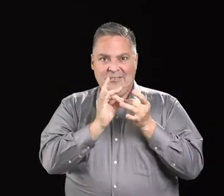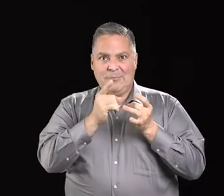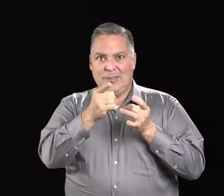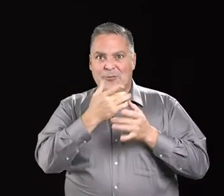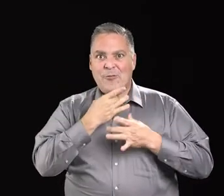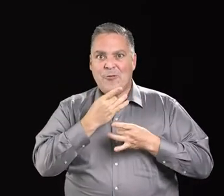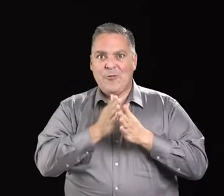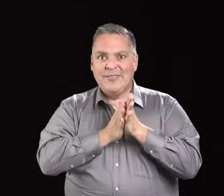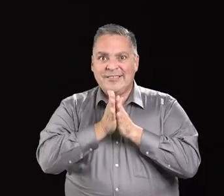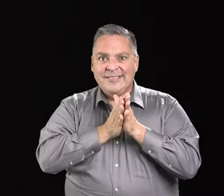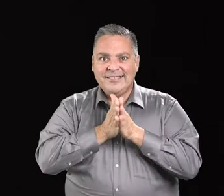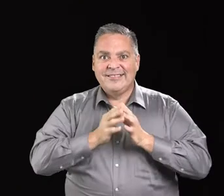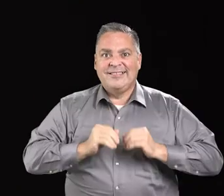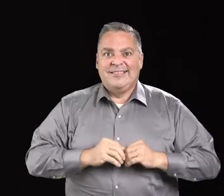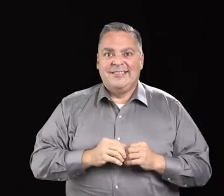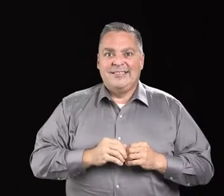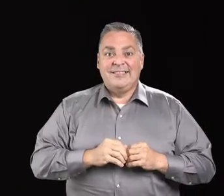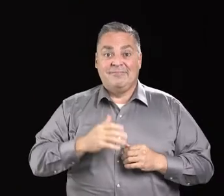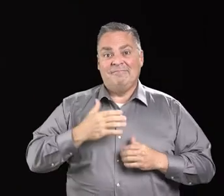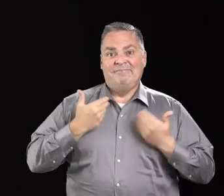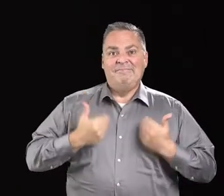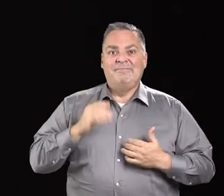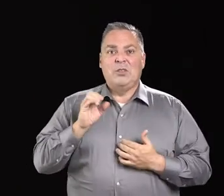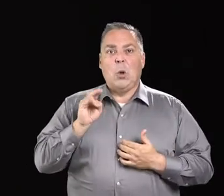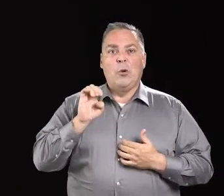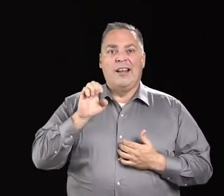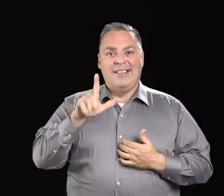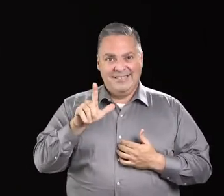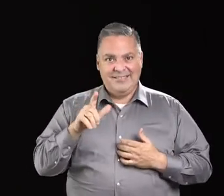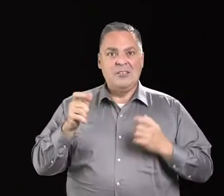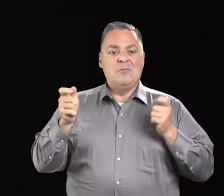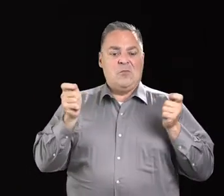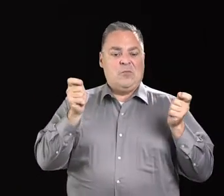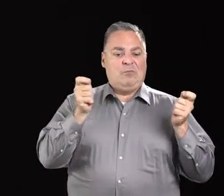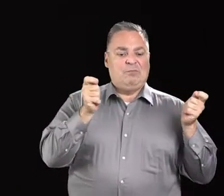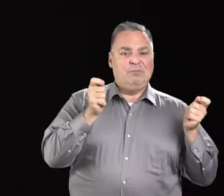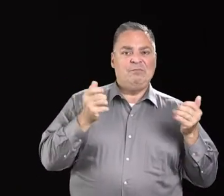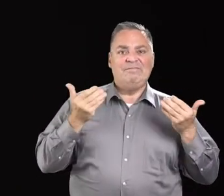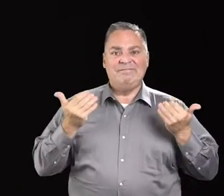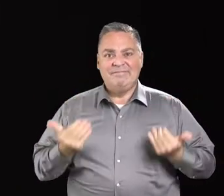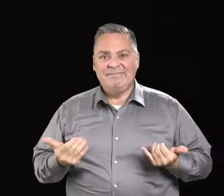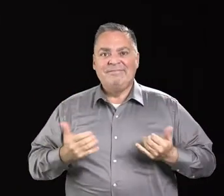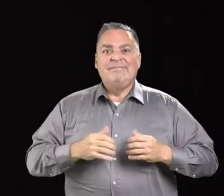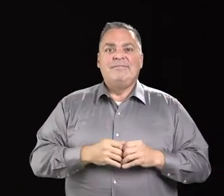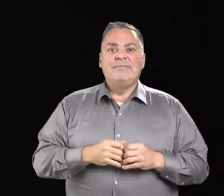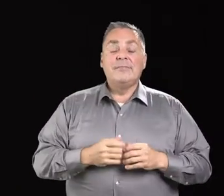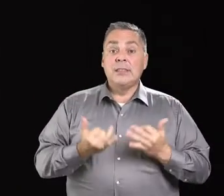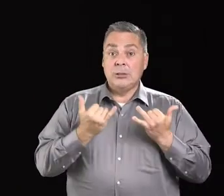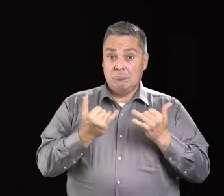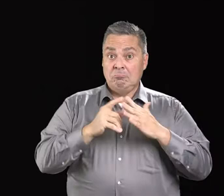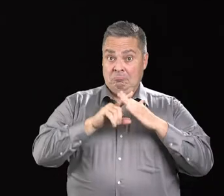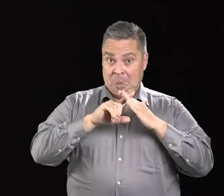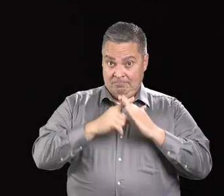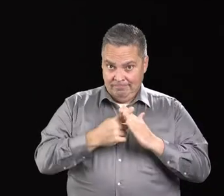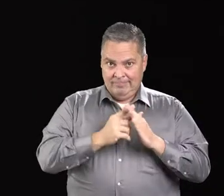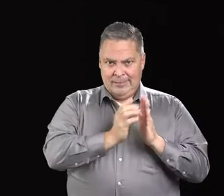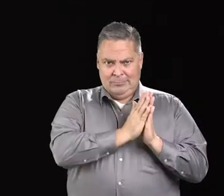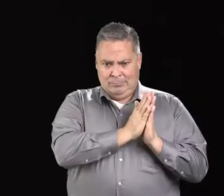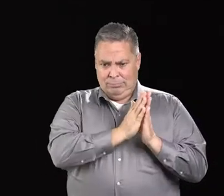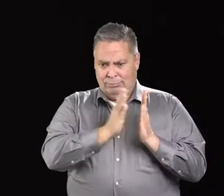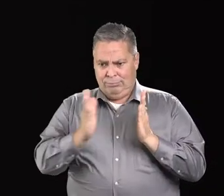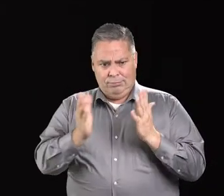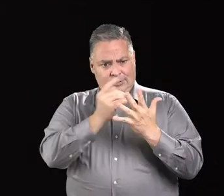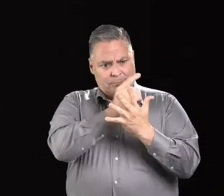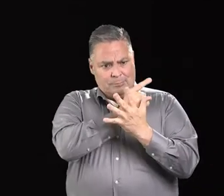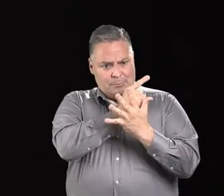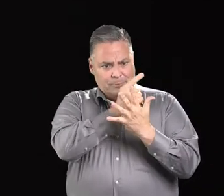derecho que a ti te pueden interesar. Mi nombre es Corala Ponte y seré tu anfitriona en este espacio. Estamos iniciando una nueva serie